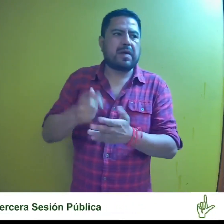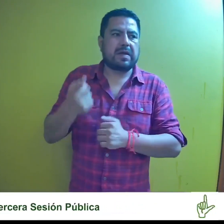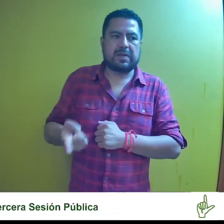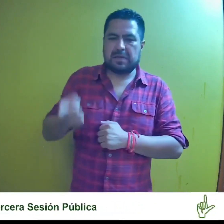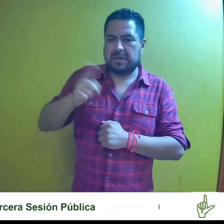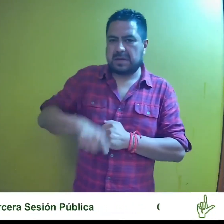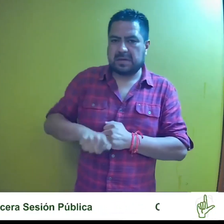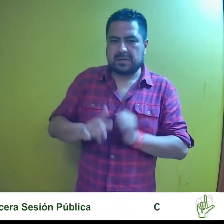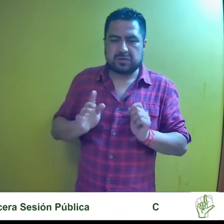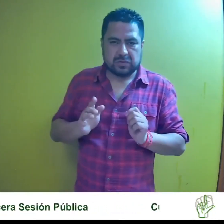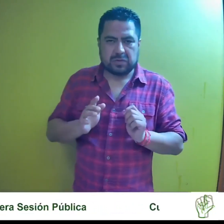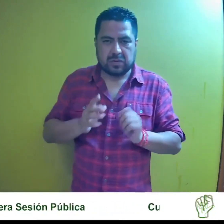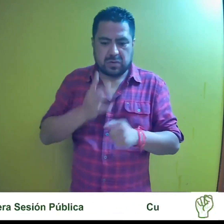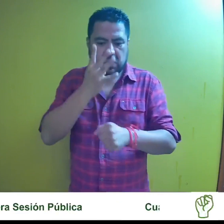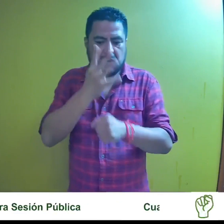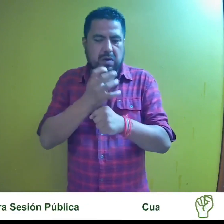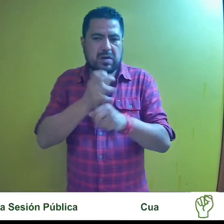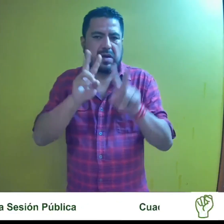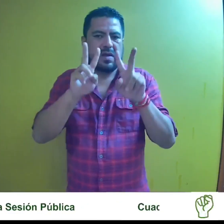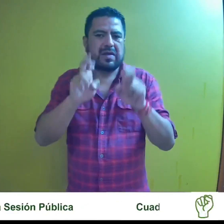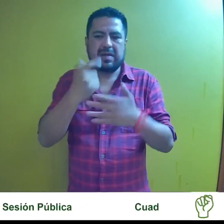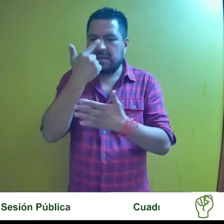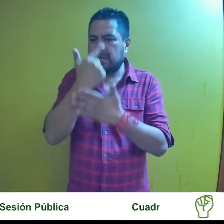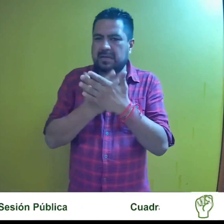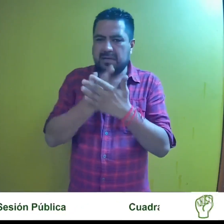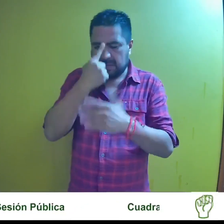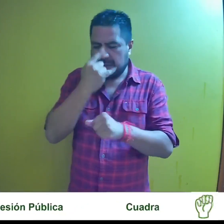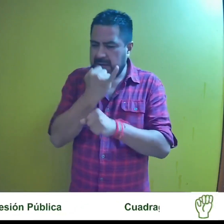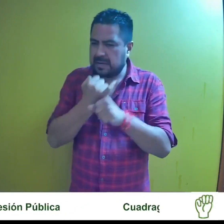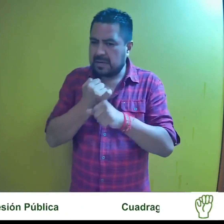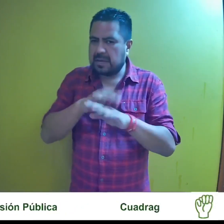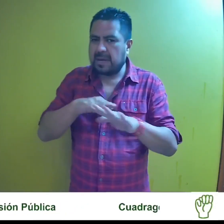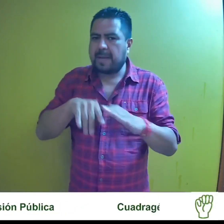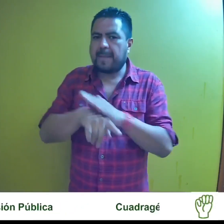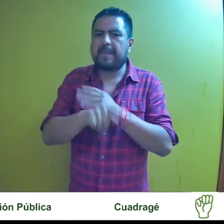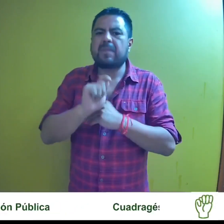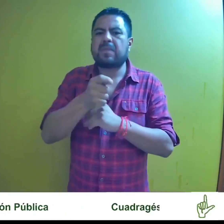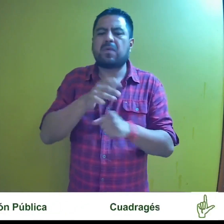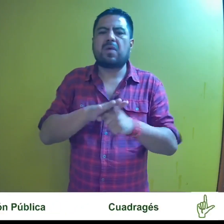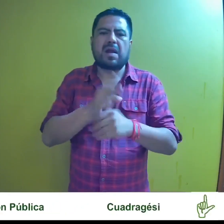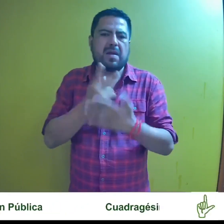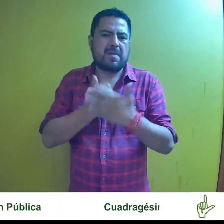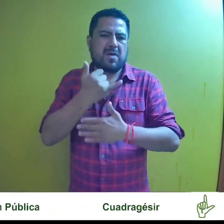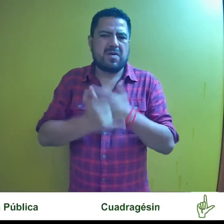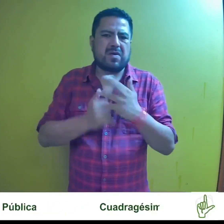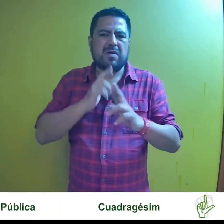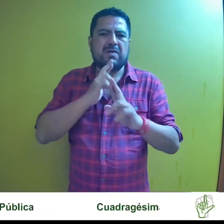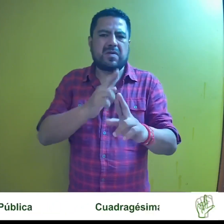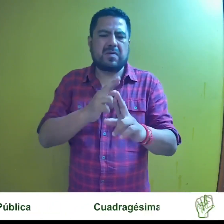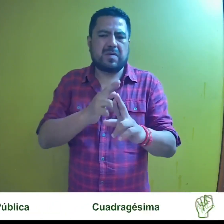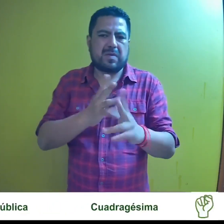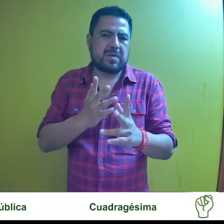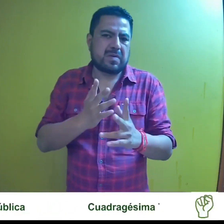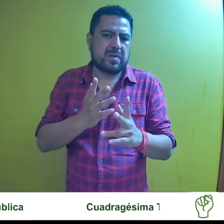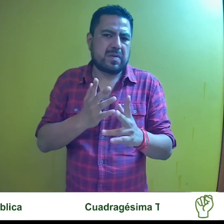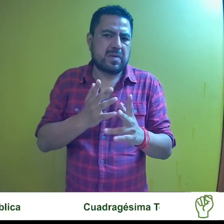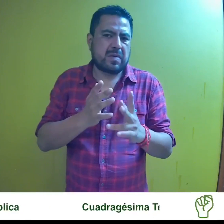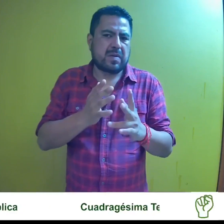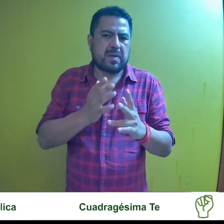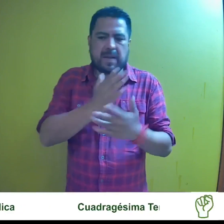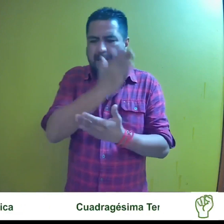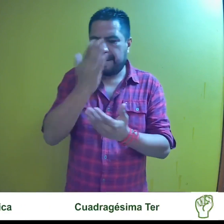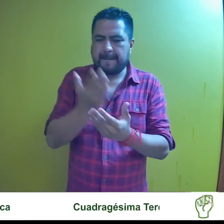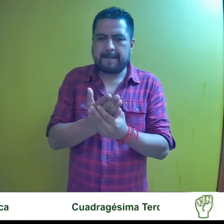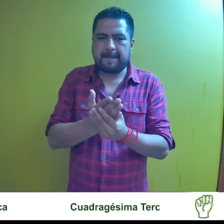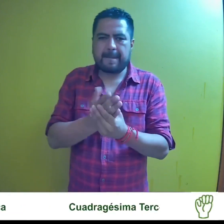corresponda. El cuarto asunto listado para analizar resolver se trata del proyecto de resolución relativo al